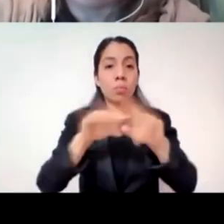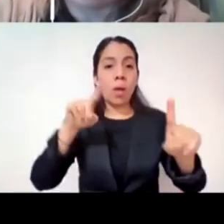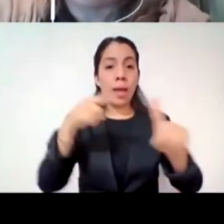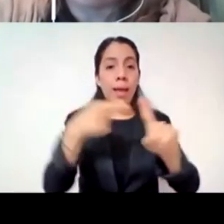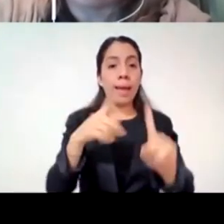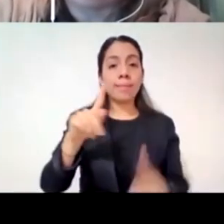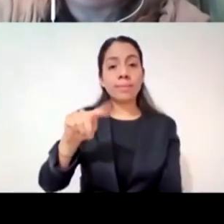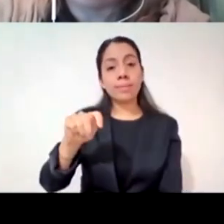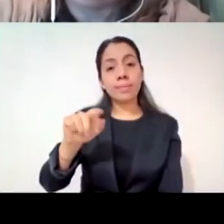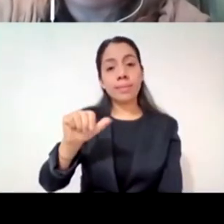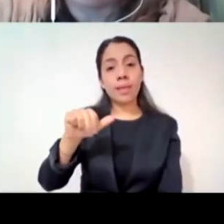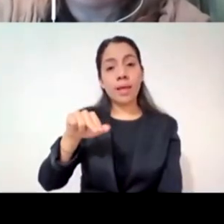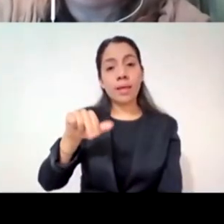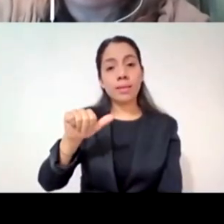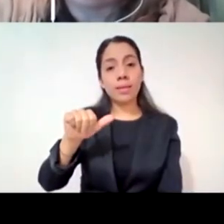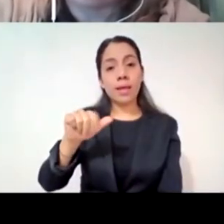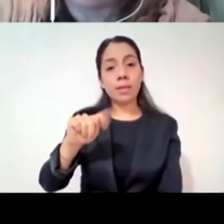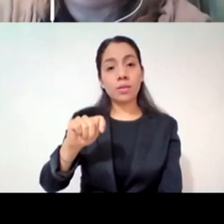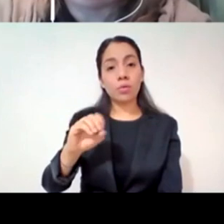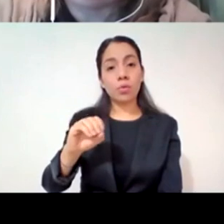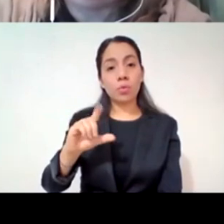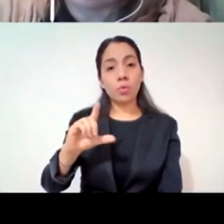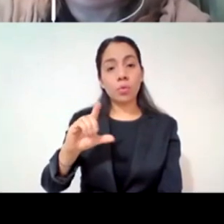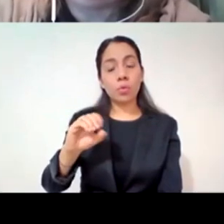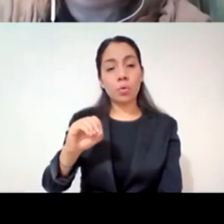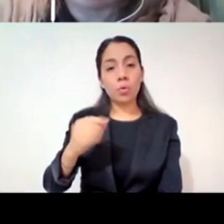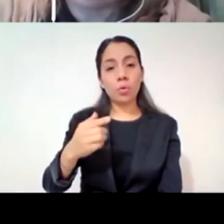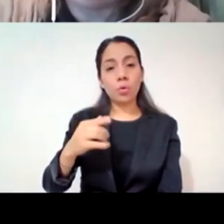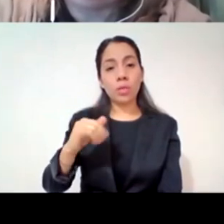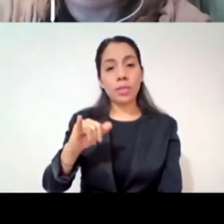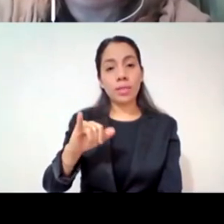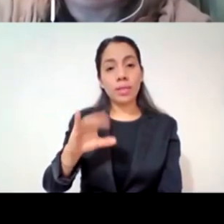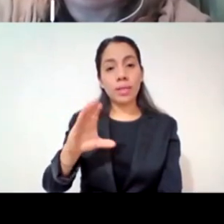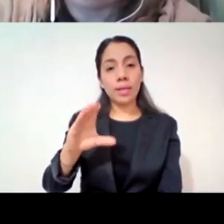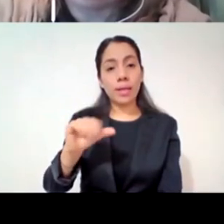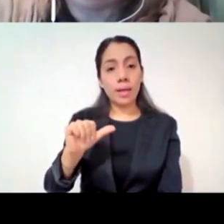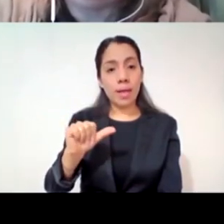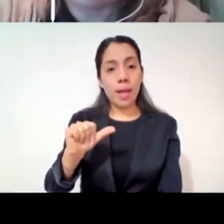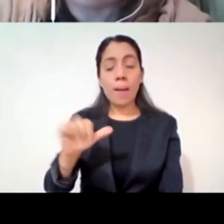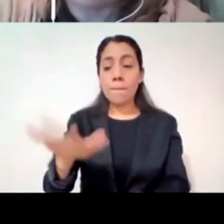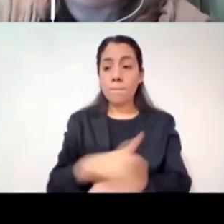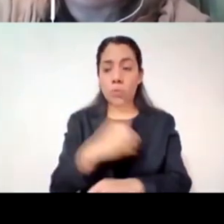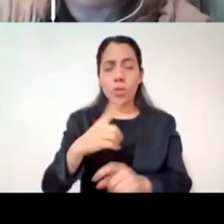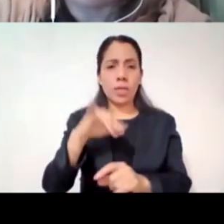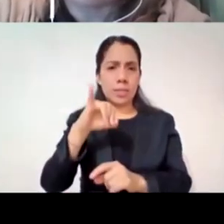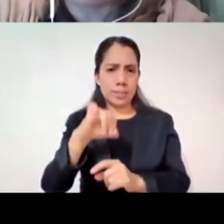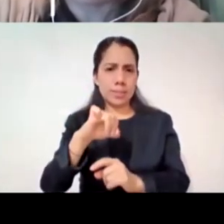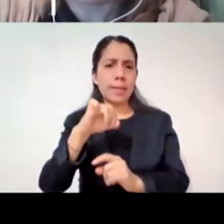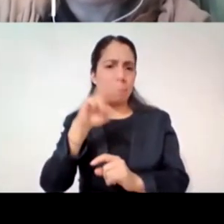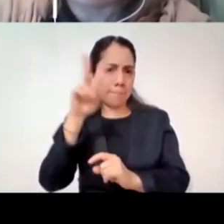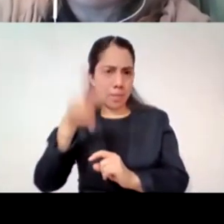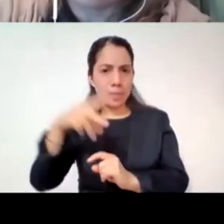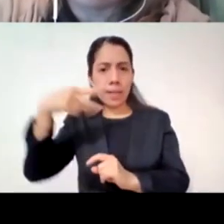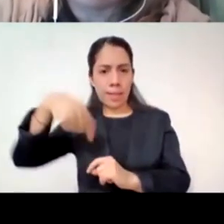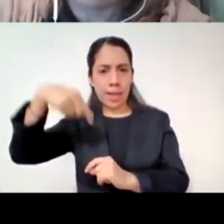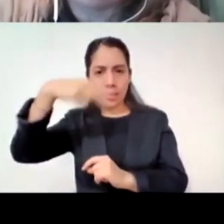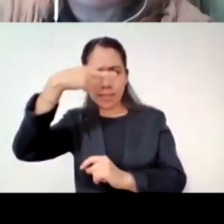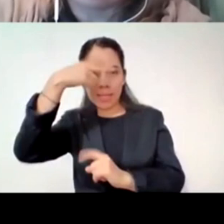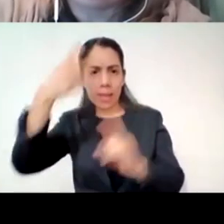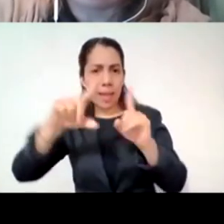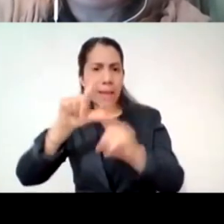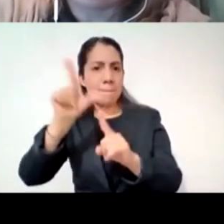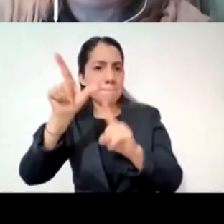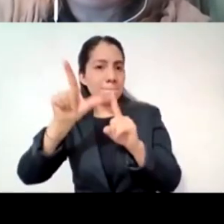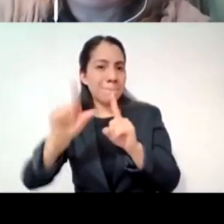nuestro país México es que sí dice todo mundo que bailamos con la muerte cantamos con la hueita pero